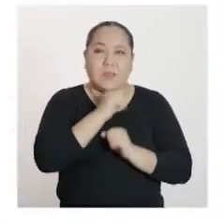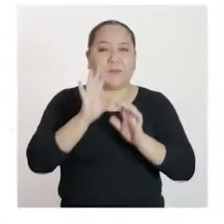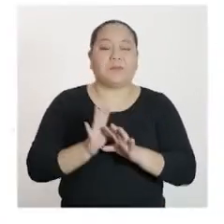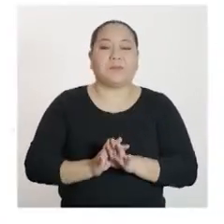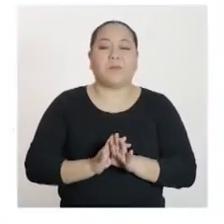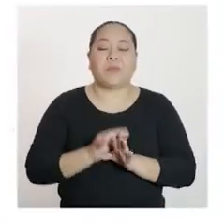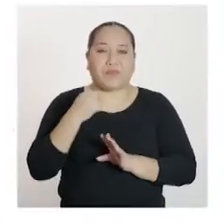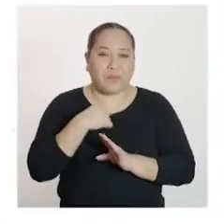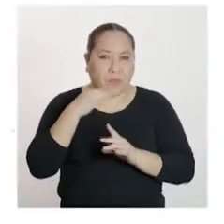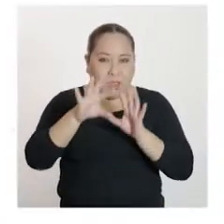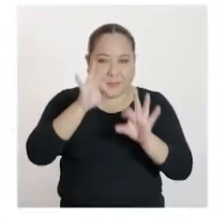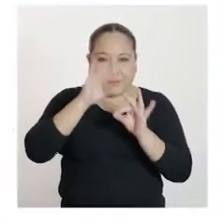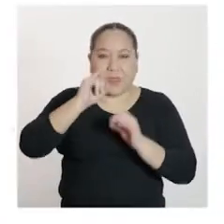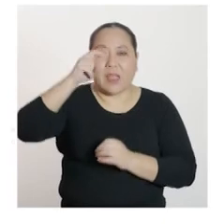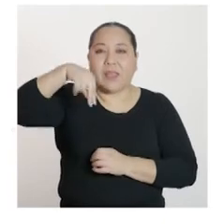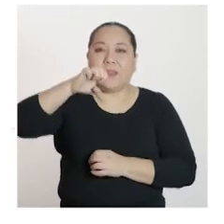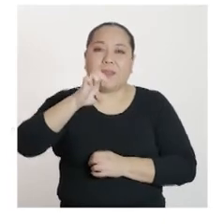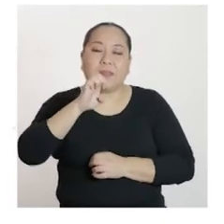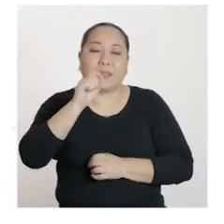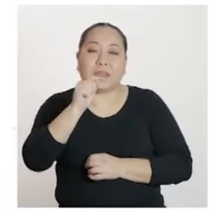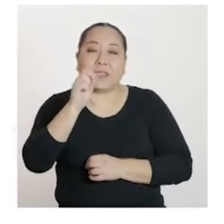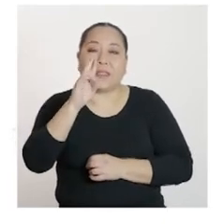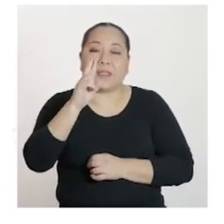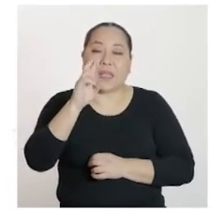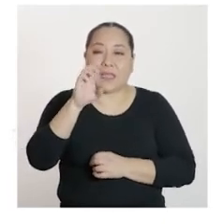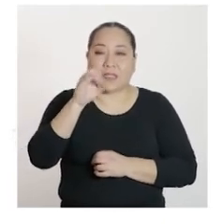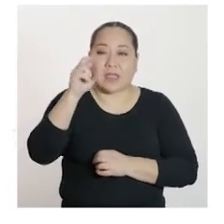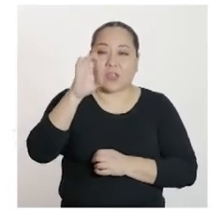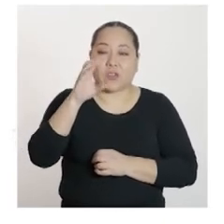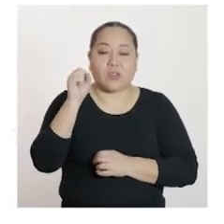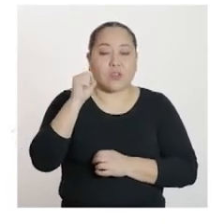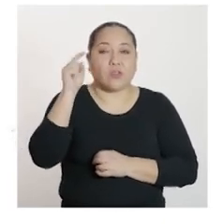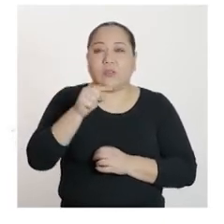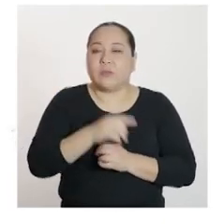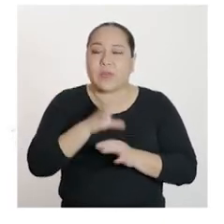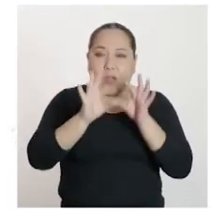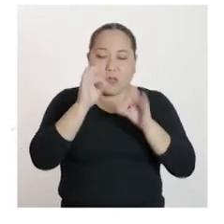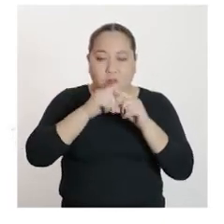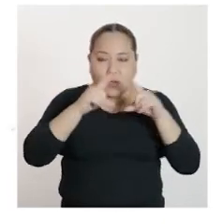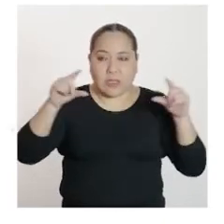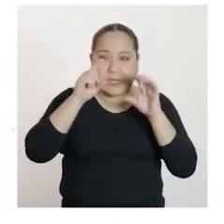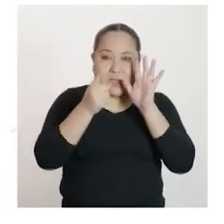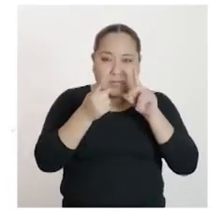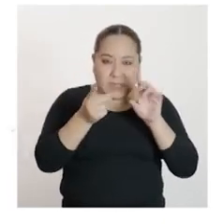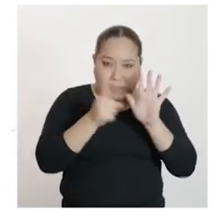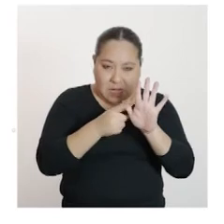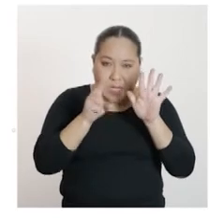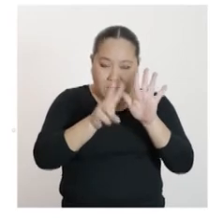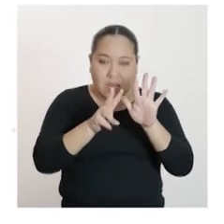actitud! A ver, para hallar los interceptos con el eje de las X, la ecuación cuadrática negativo 7 por X al